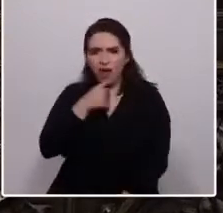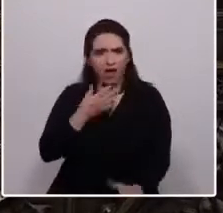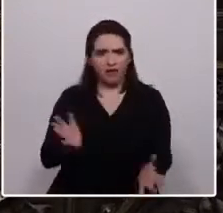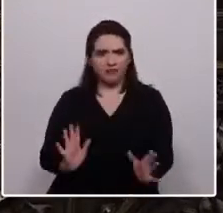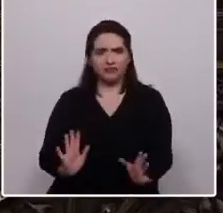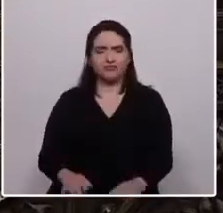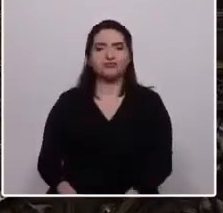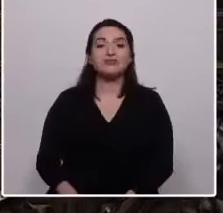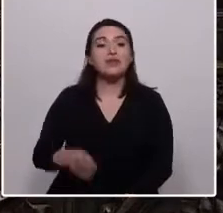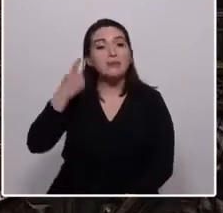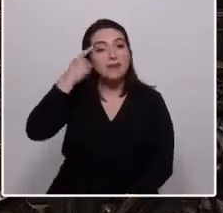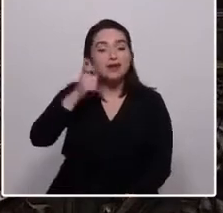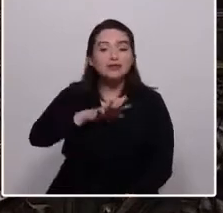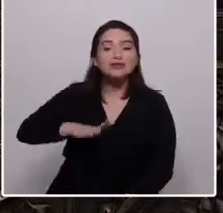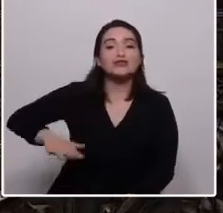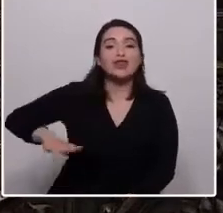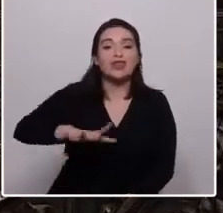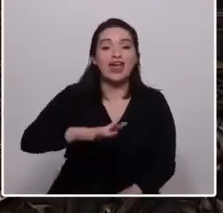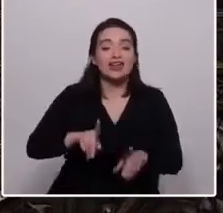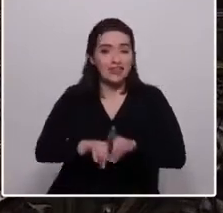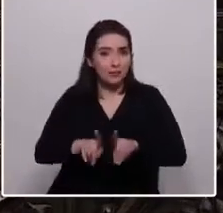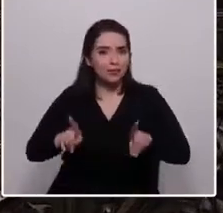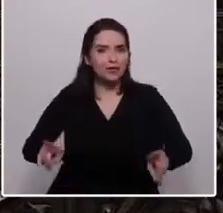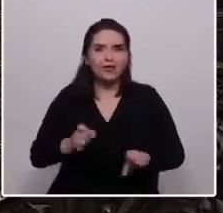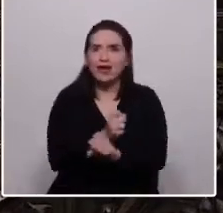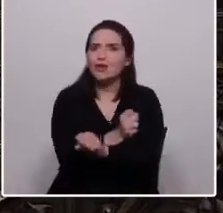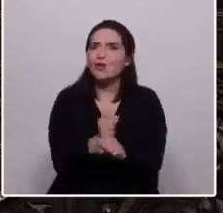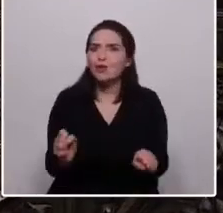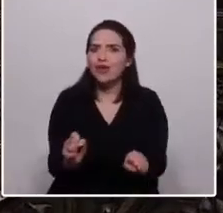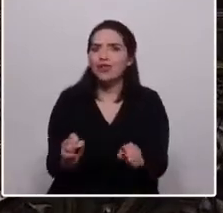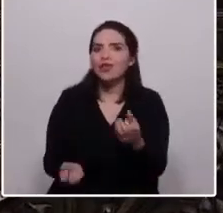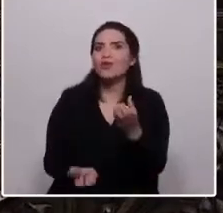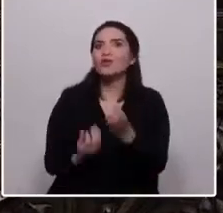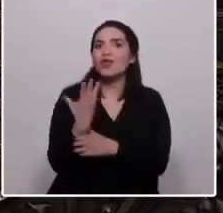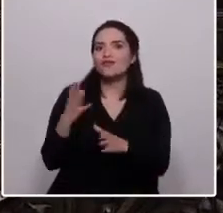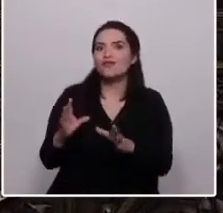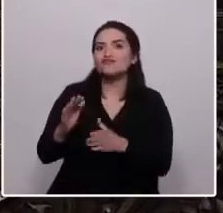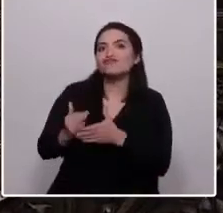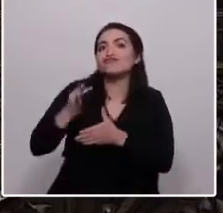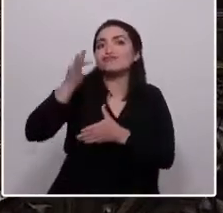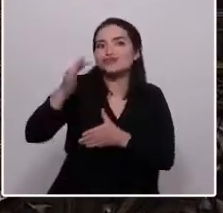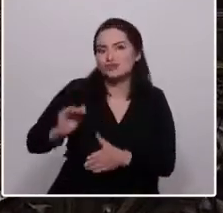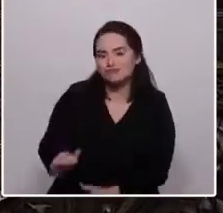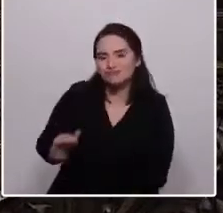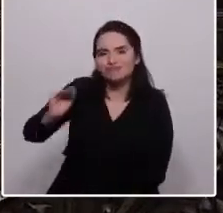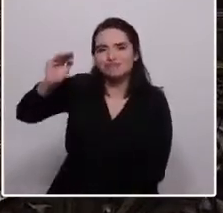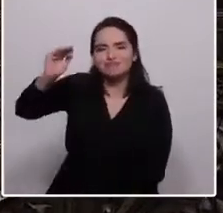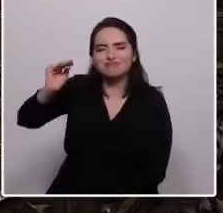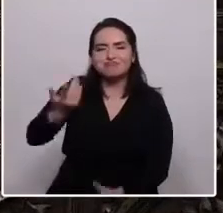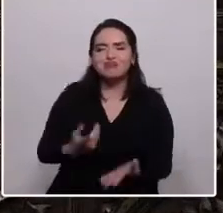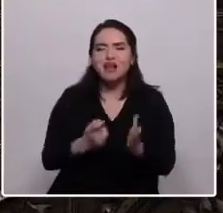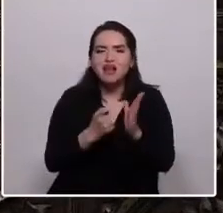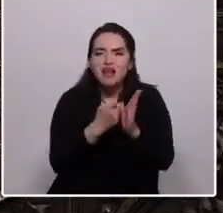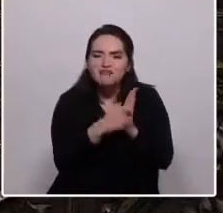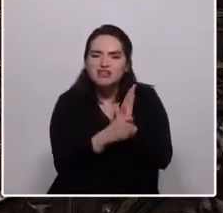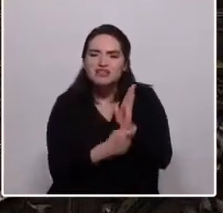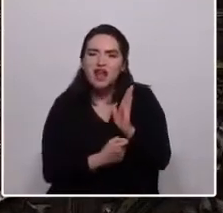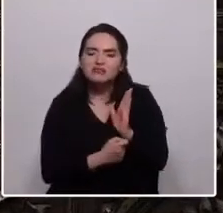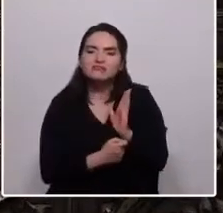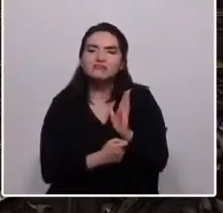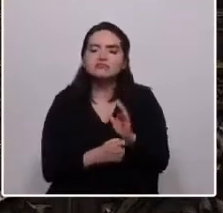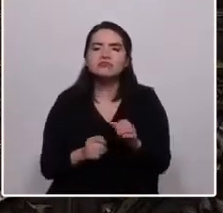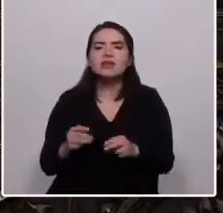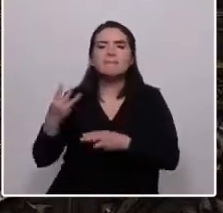democrática no puede negar a las nuevas generaciones su derecho a revisar los mitos y símbolos que se supone